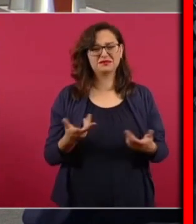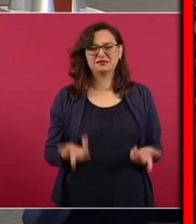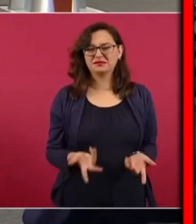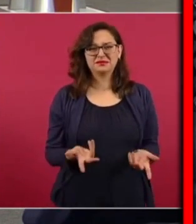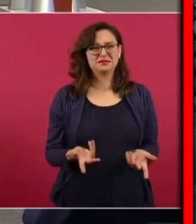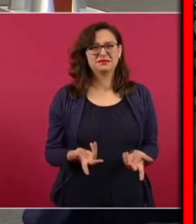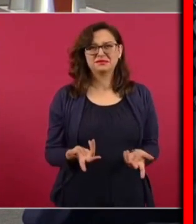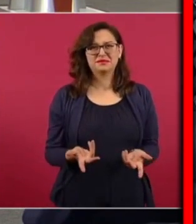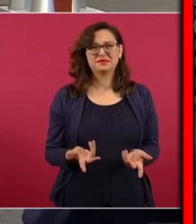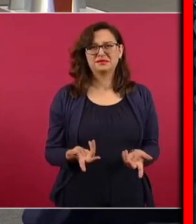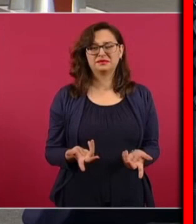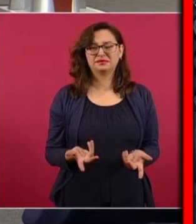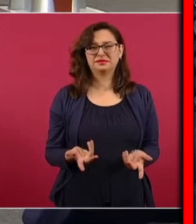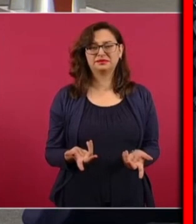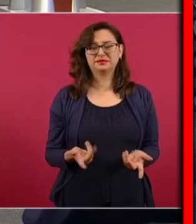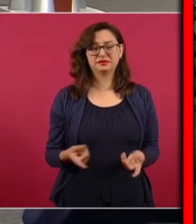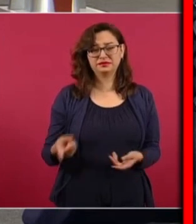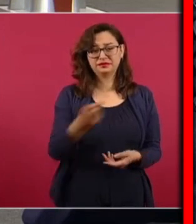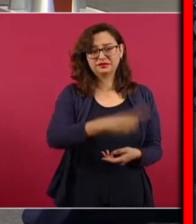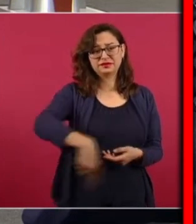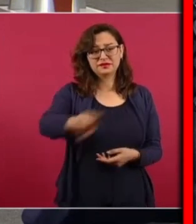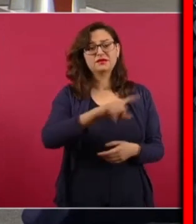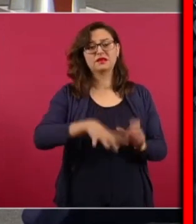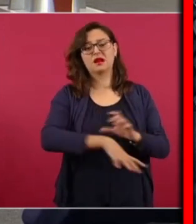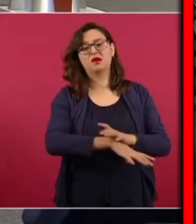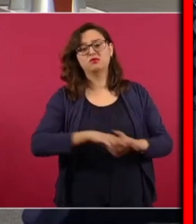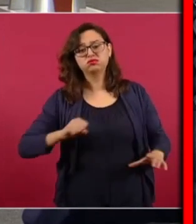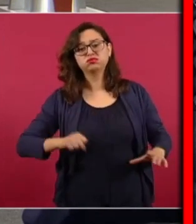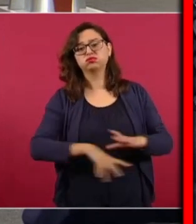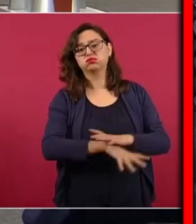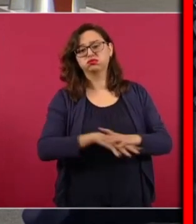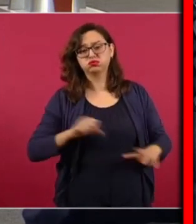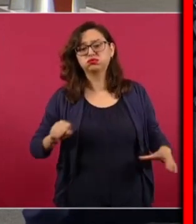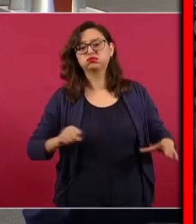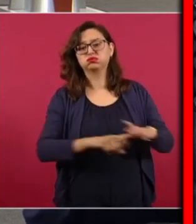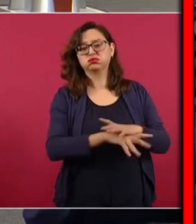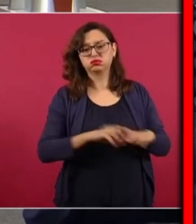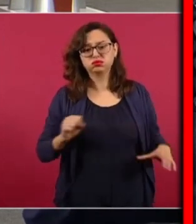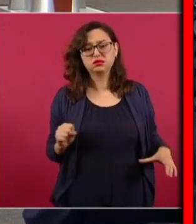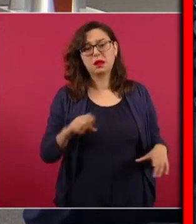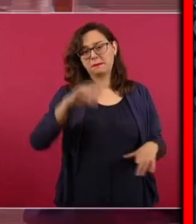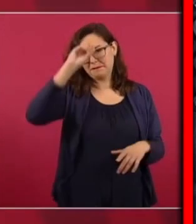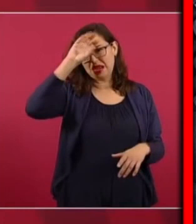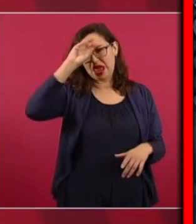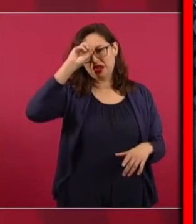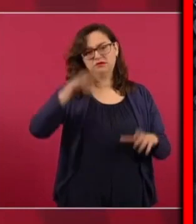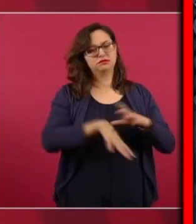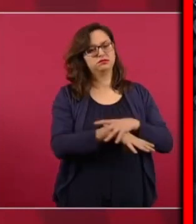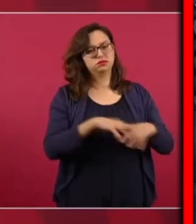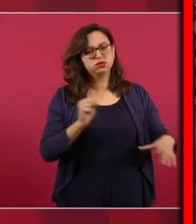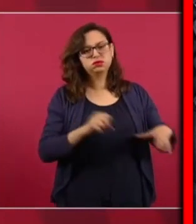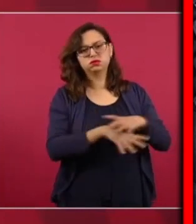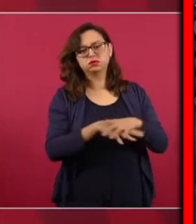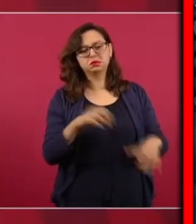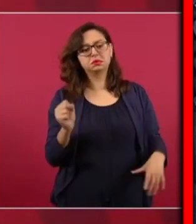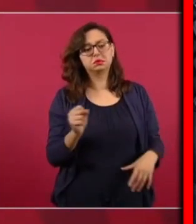el tema el explotar las minas en